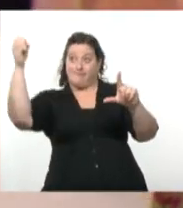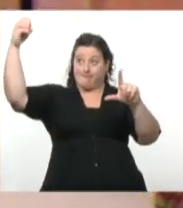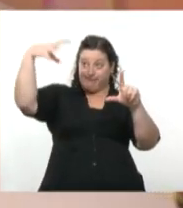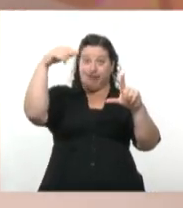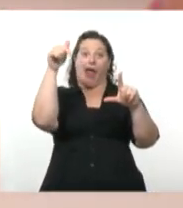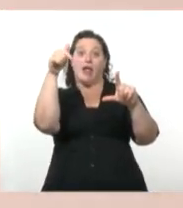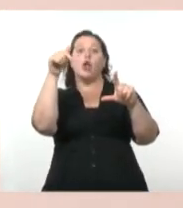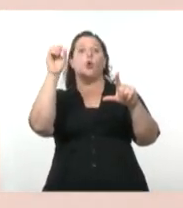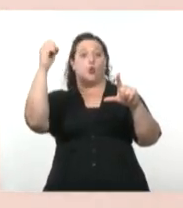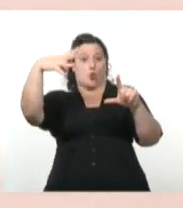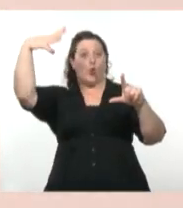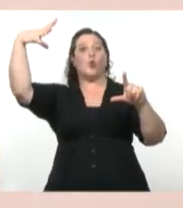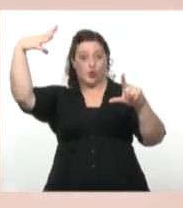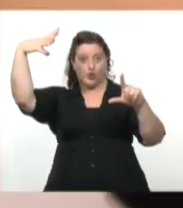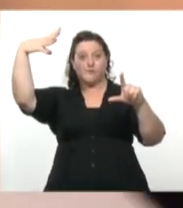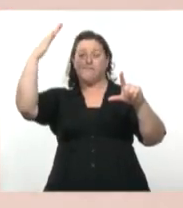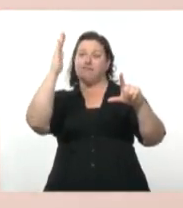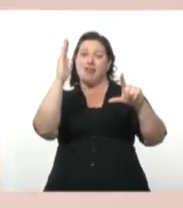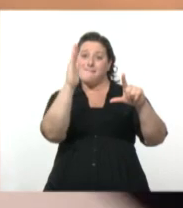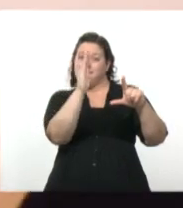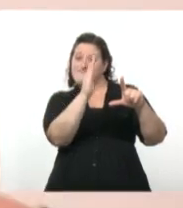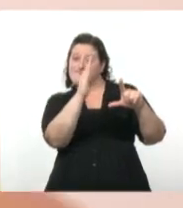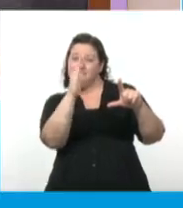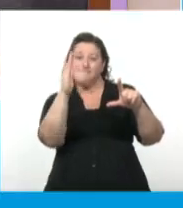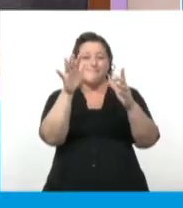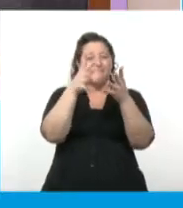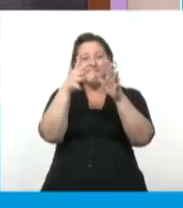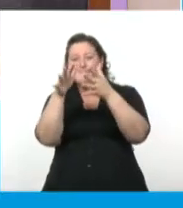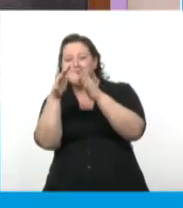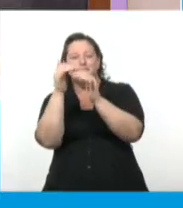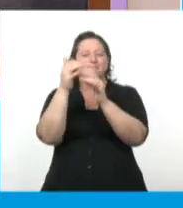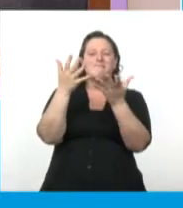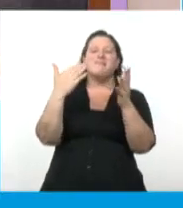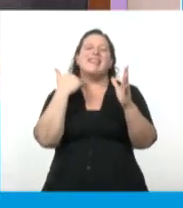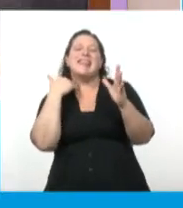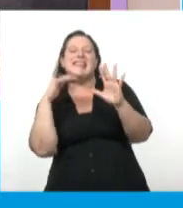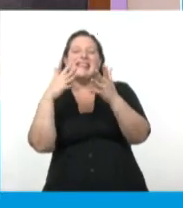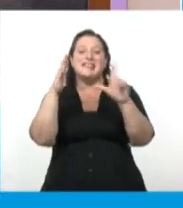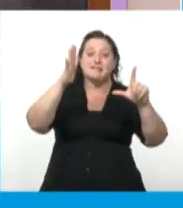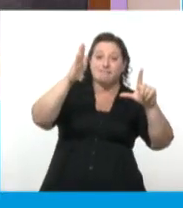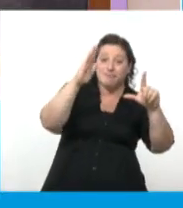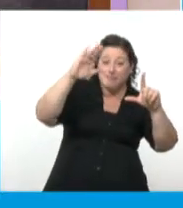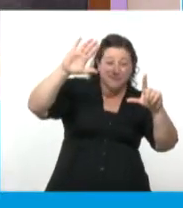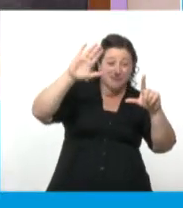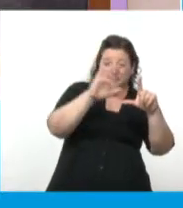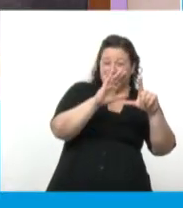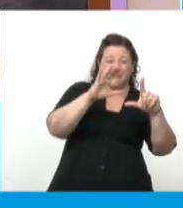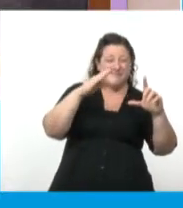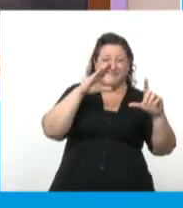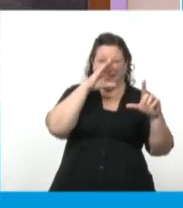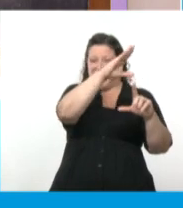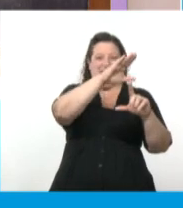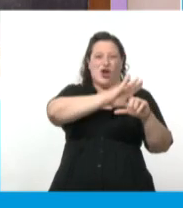a tener tonos medios en donde la luz rebota ya en ángulos más forzados, y otros lugares en donde directamente no impacta.